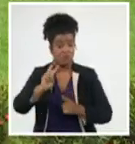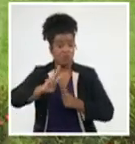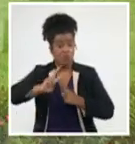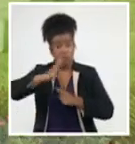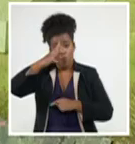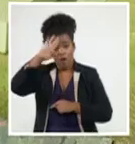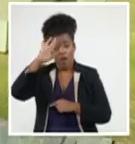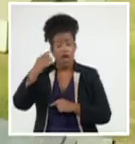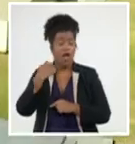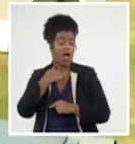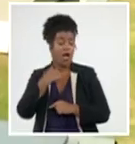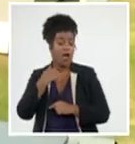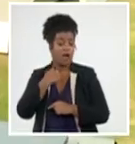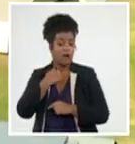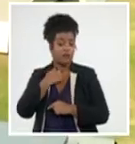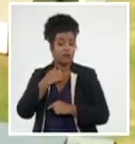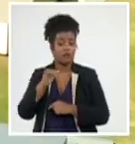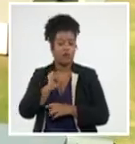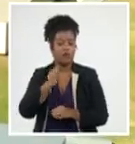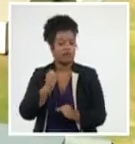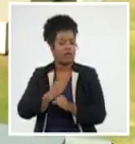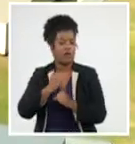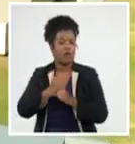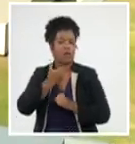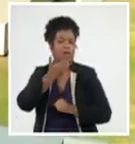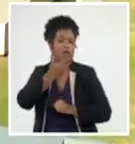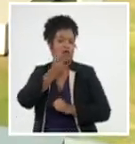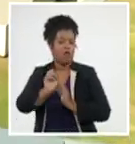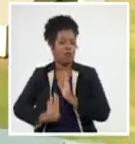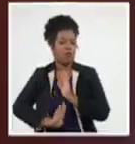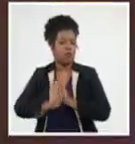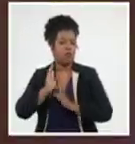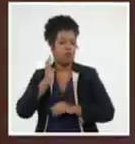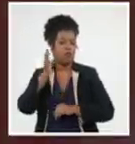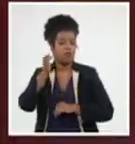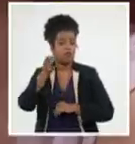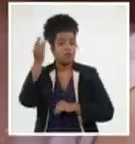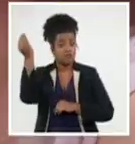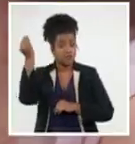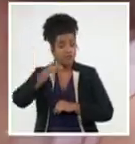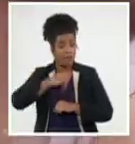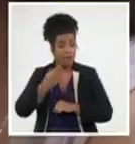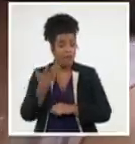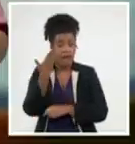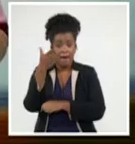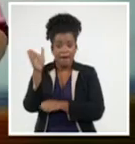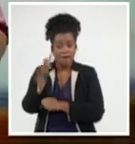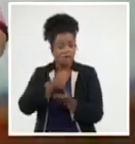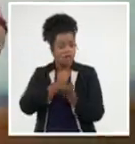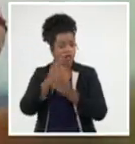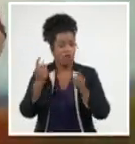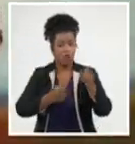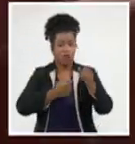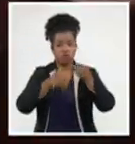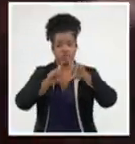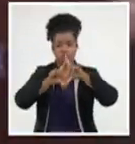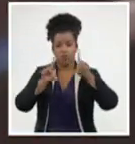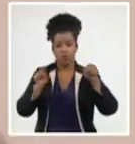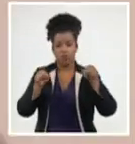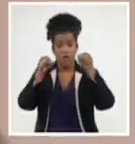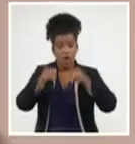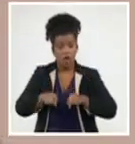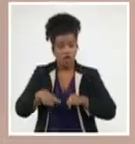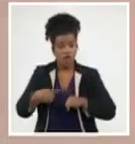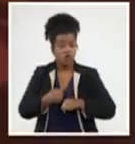años y en campaña por un mejor mañana porque se sepa que la sangre en la bandera no se destiña ni se borra aquí nos habla el